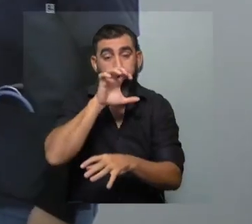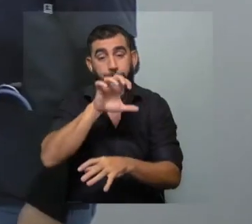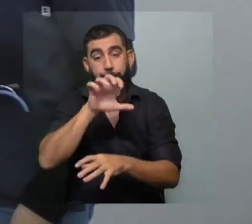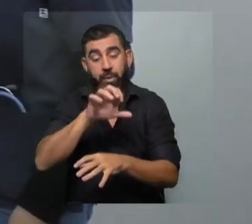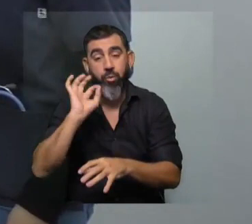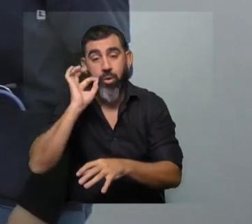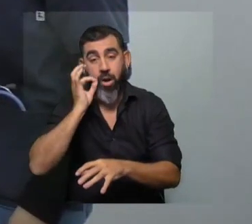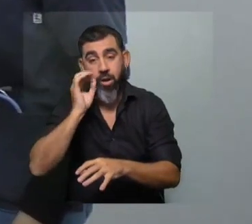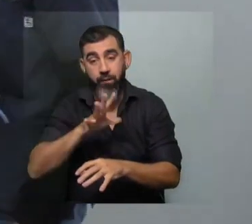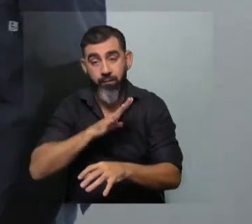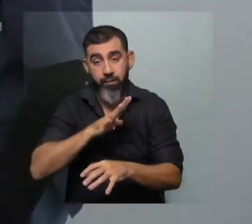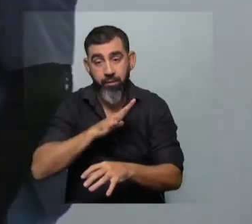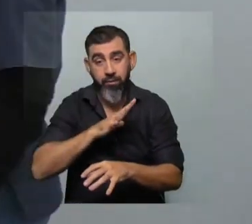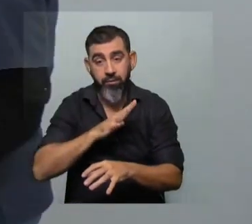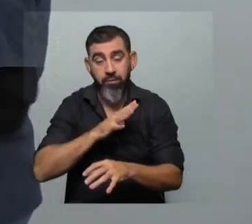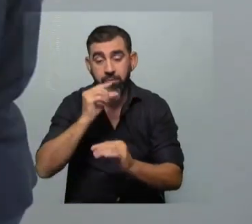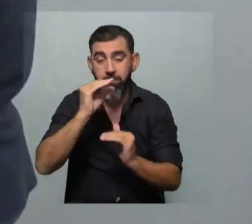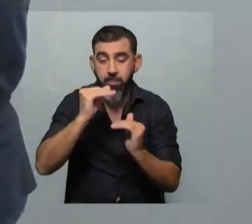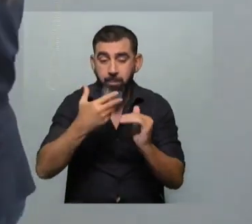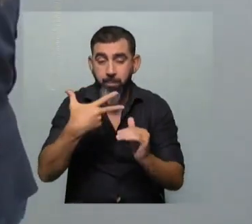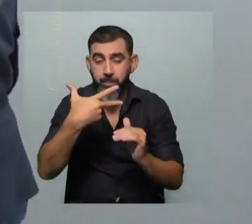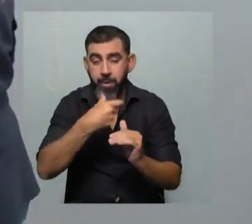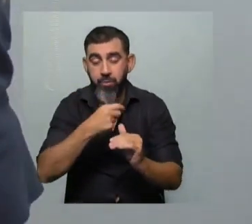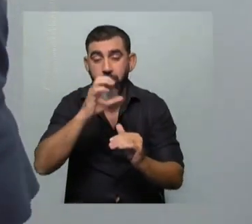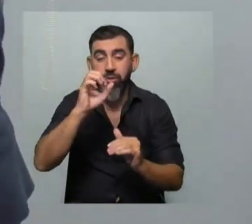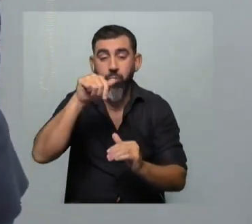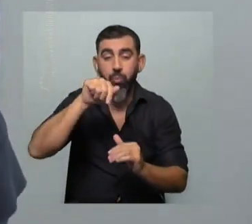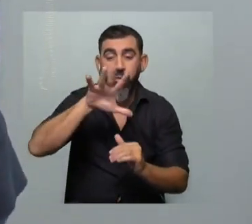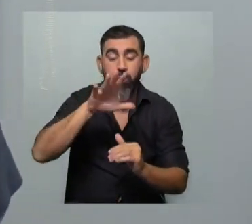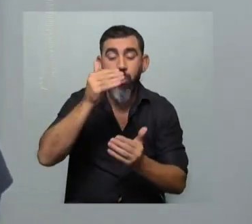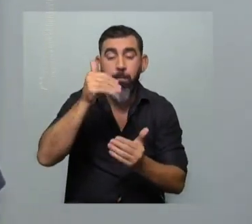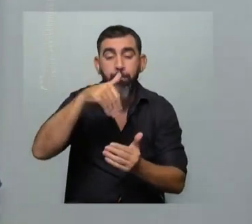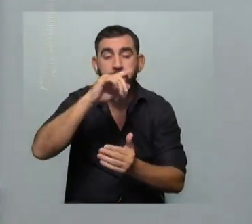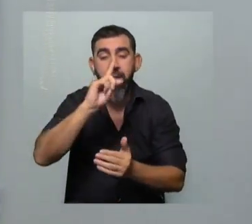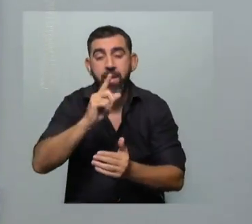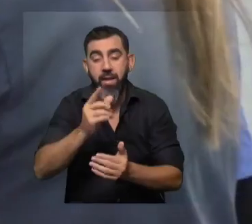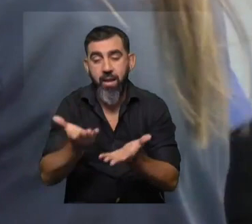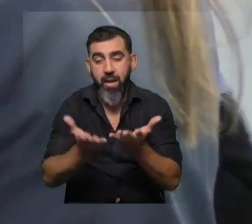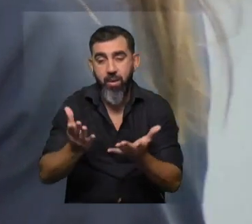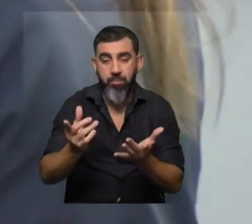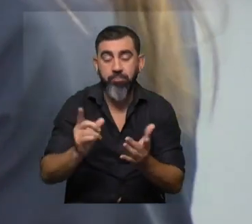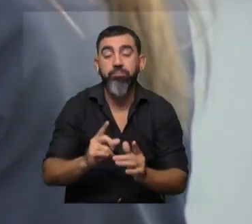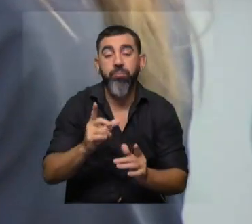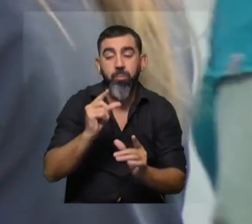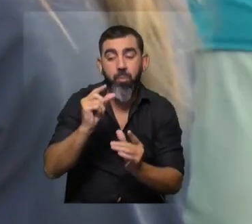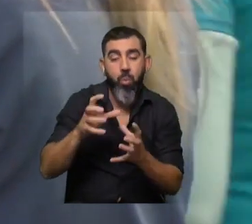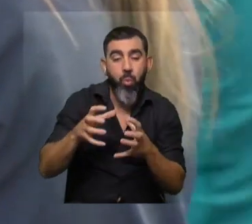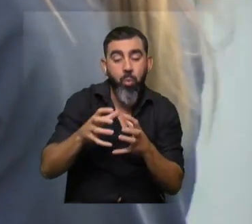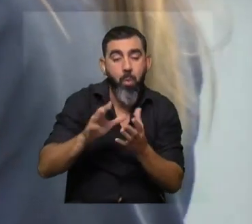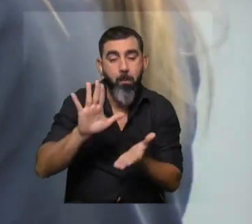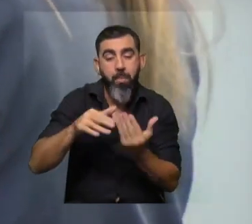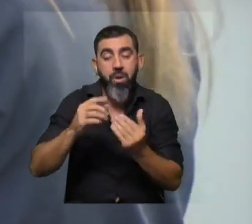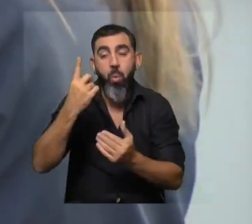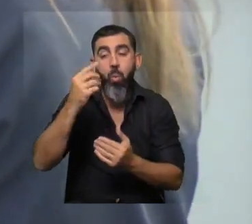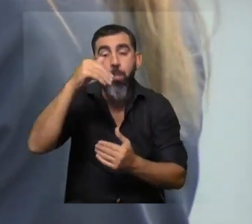con cannabis. Ahí hemos hecho una dosis más baja de 0,5 miligramos kilo, pero no vimos analgesia. Así que vamos a hacer un grupo más con